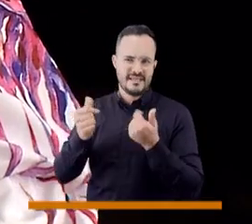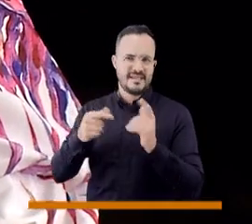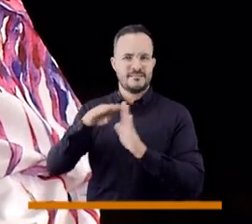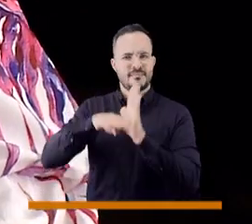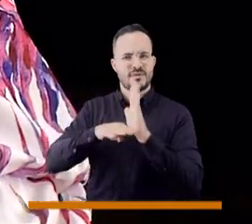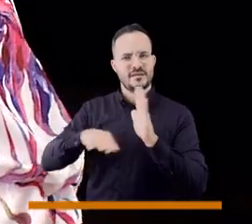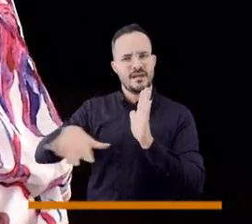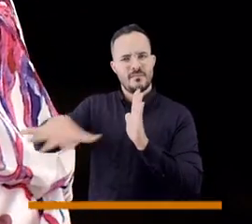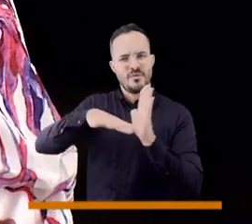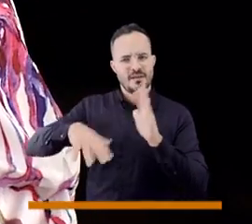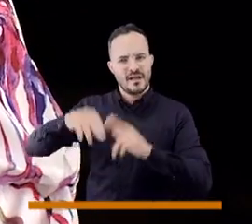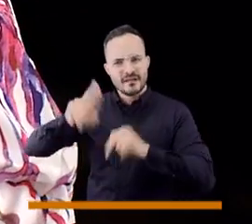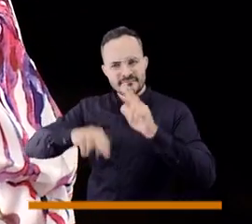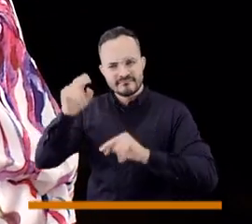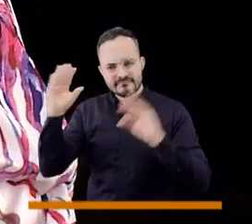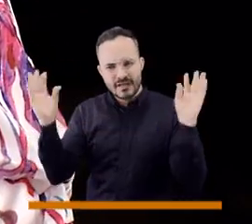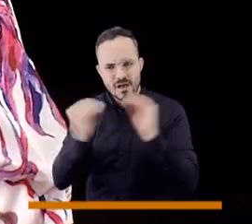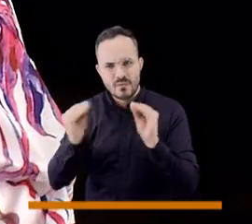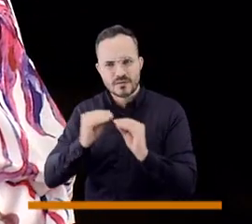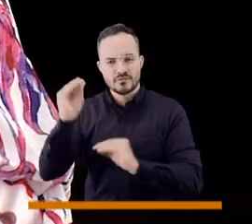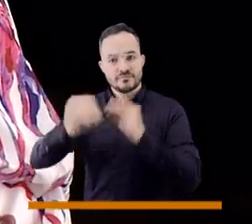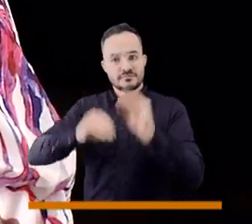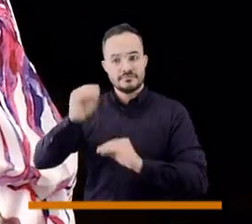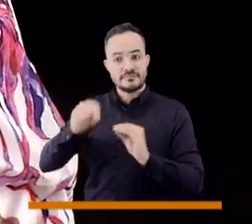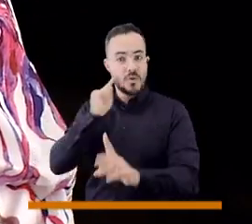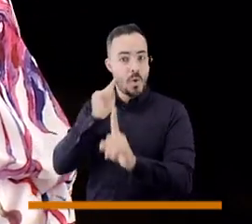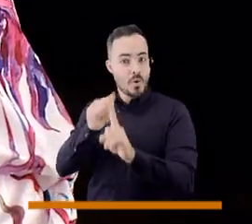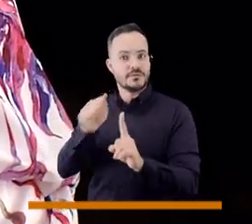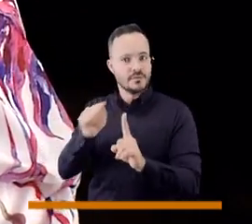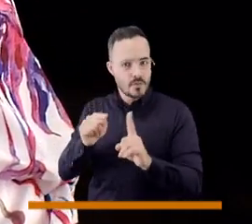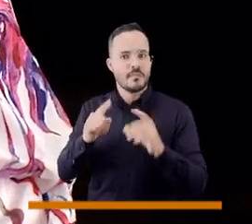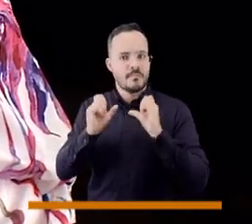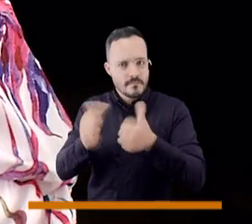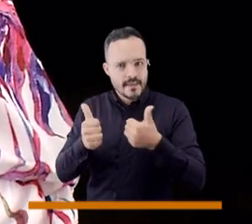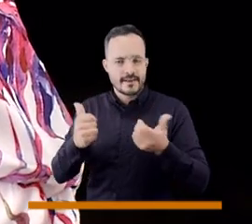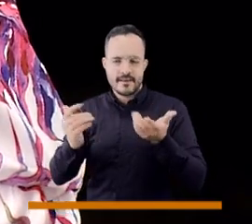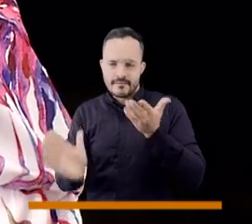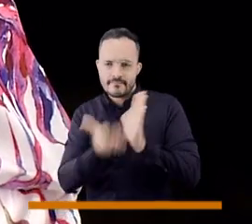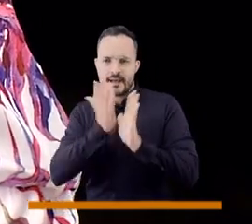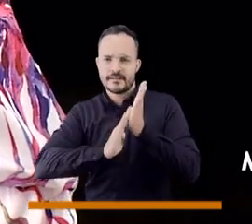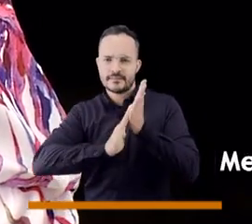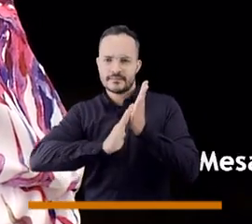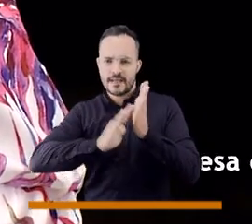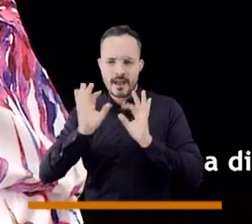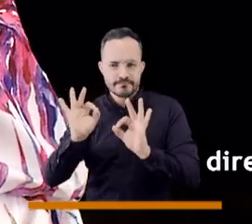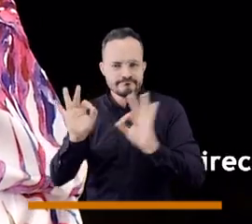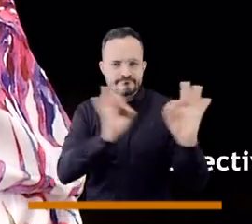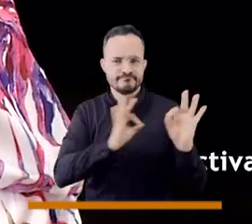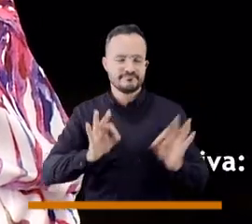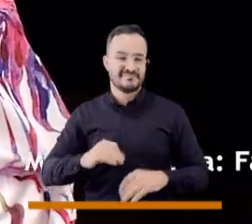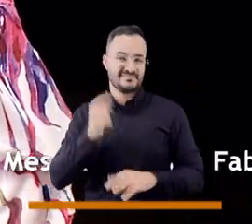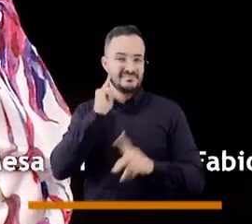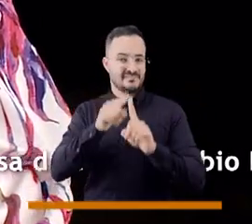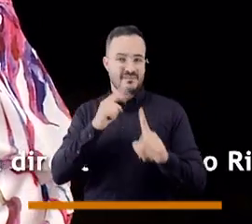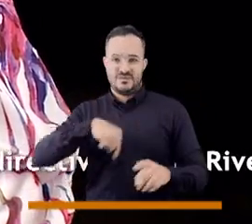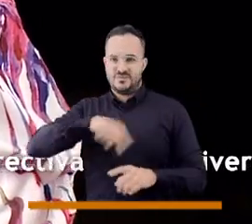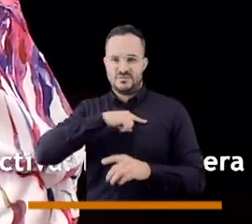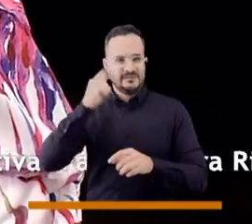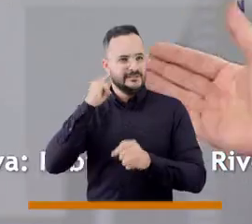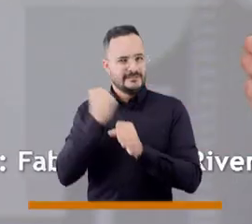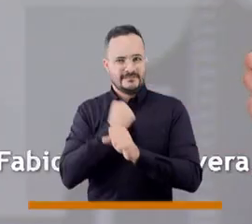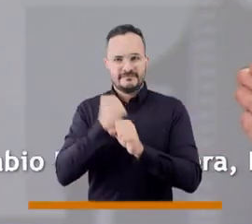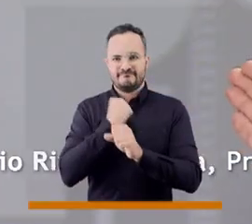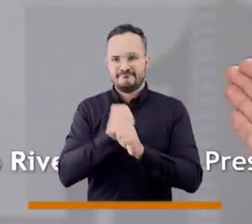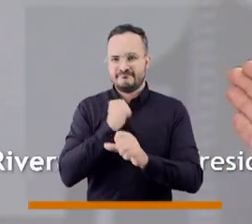de esa política pública de turismo que tanto hemos pedido que se renueve, entonces creo que vamos a hacer una parte muy importante ahí para